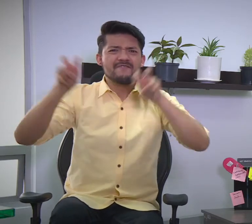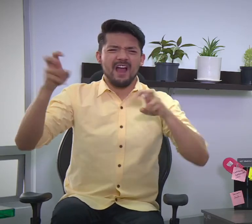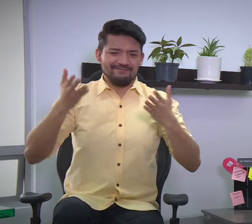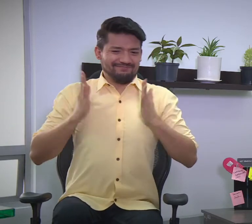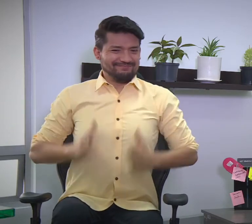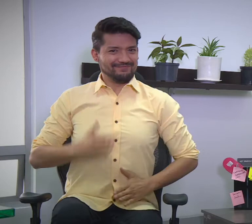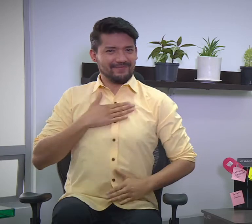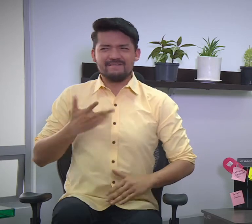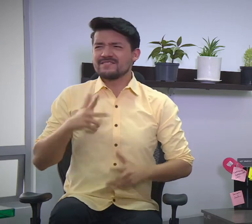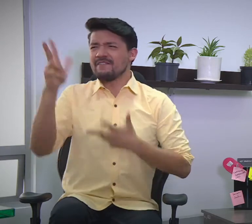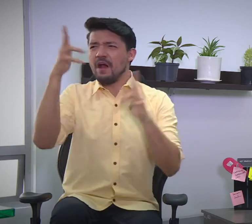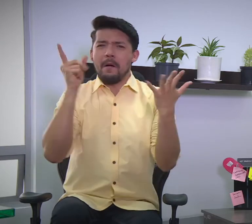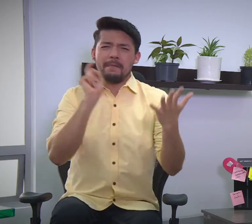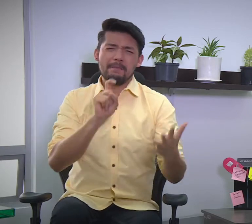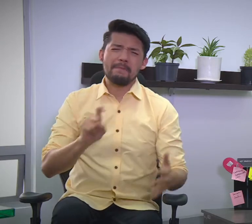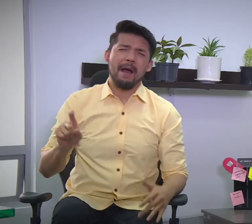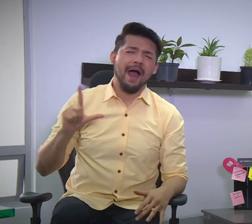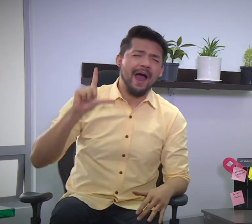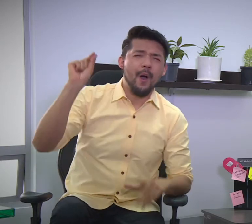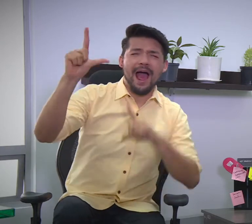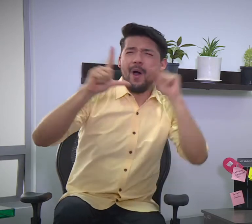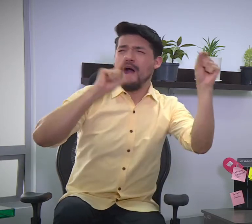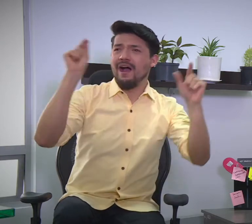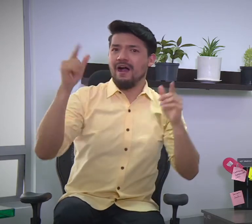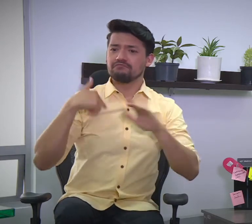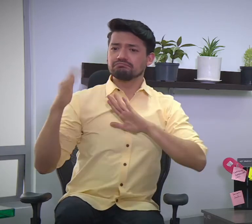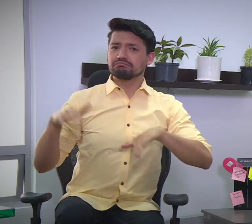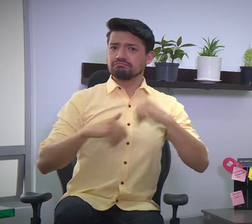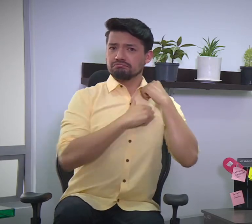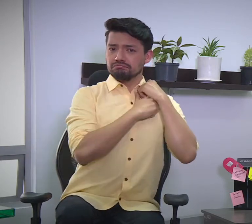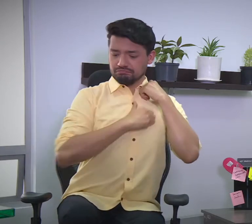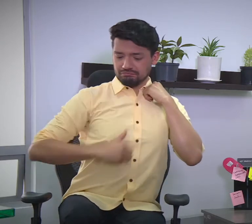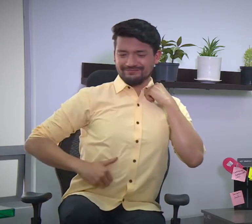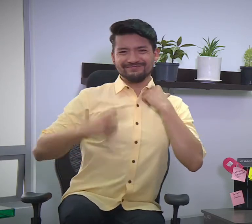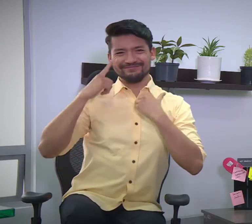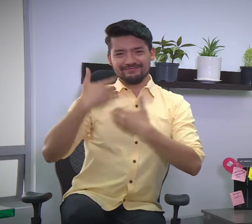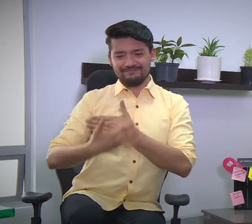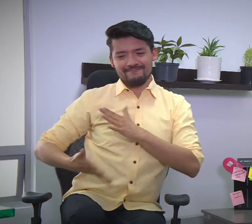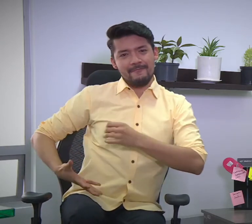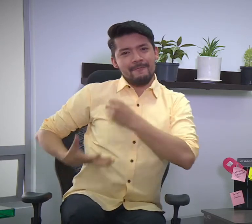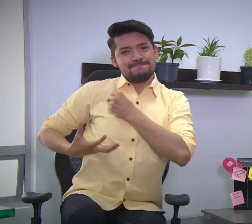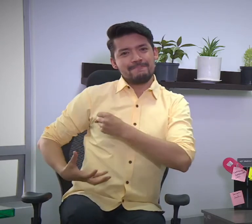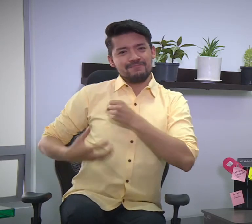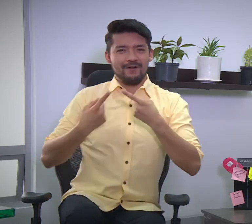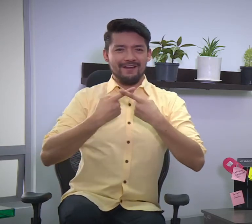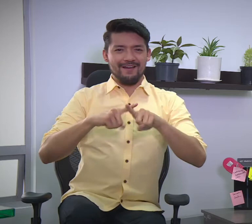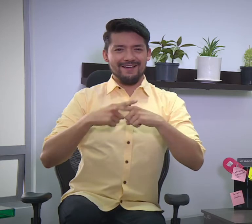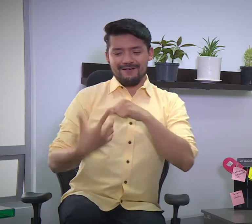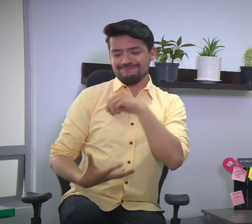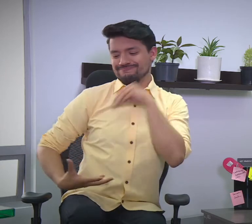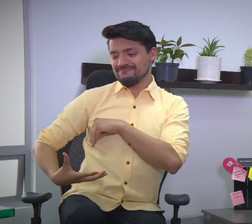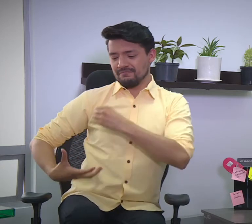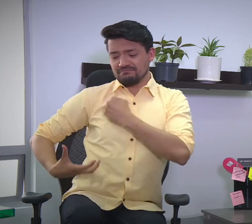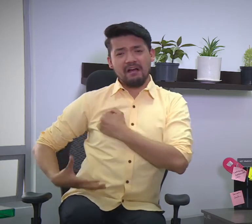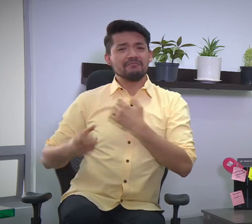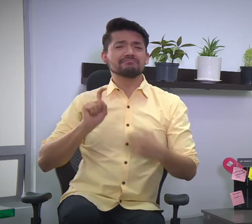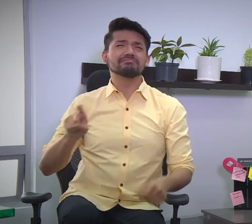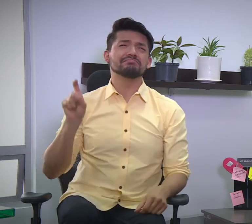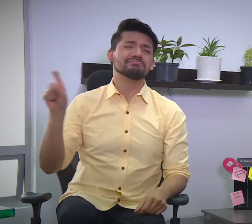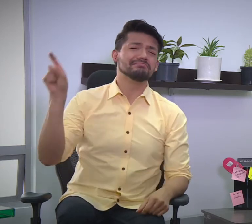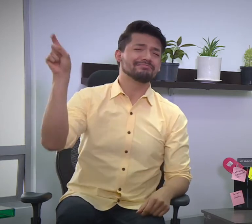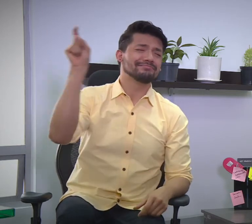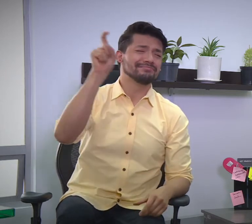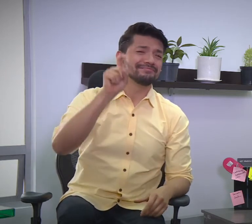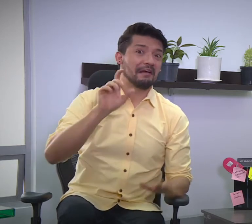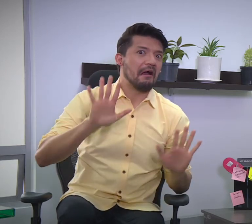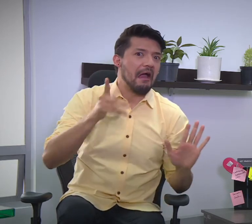Muchos de los viajeros agarran su mochila con el deseo de llegar a lugares recónditos, de llegar a lugares mágicos, vivir grandes